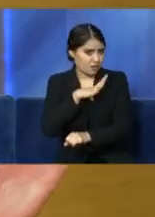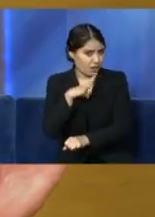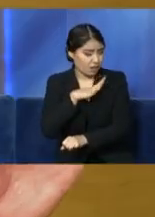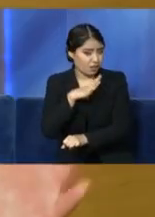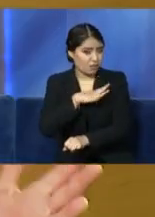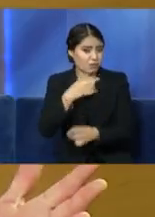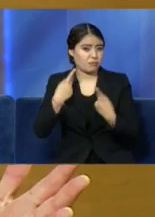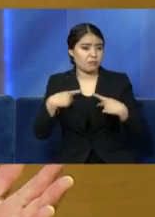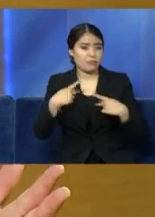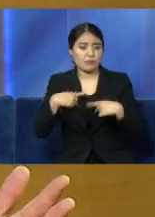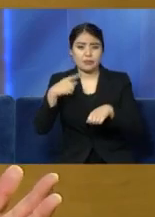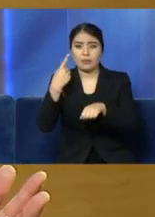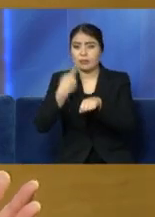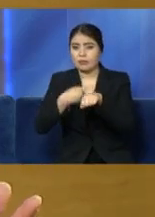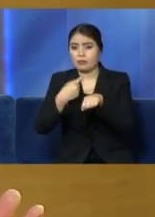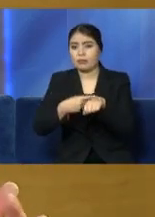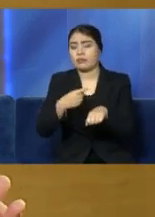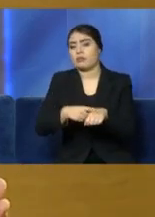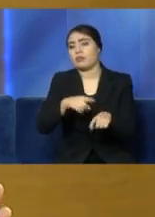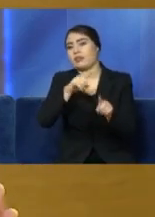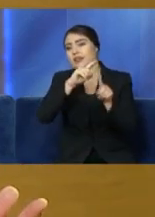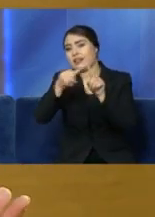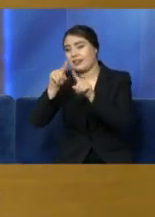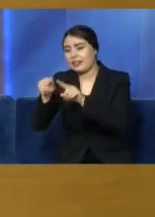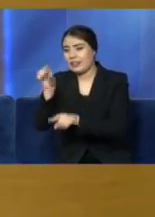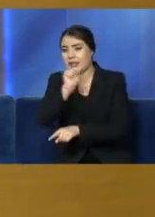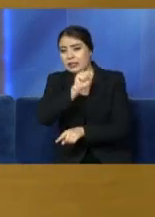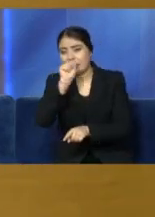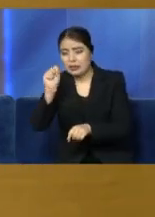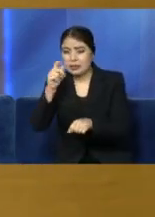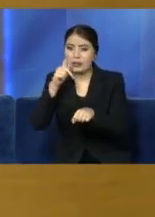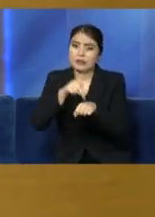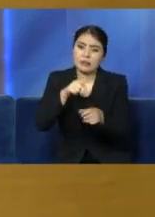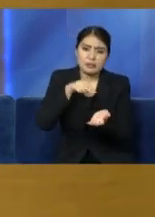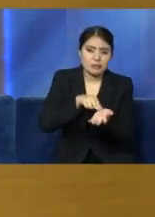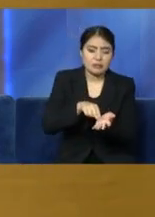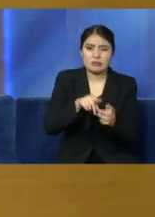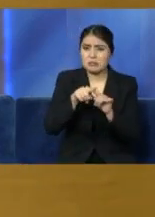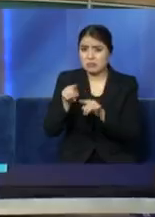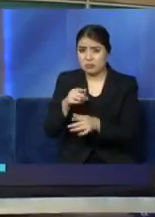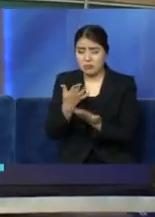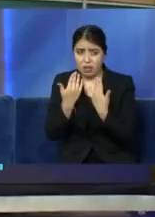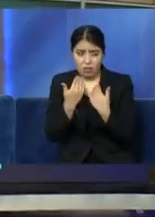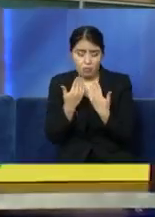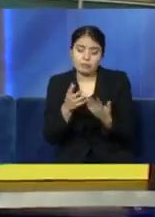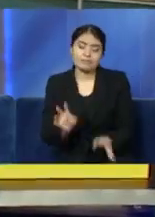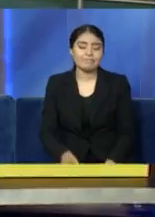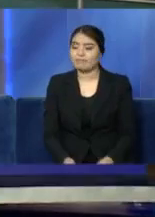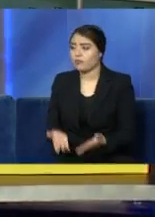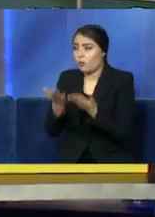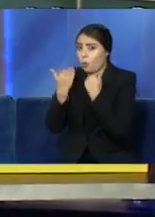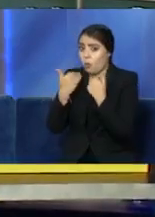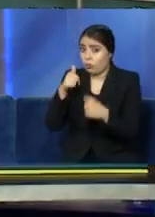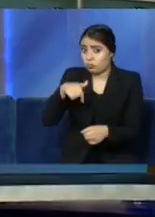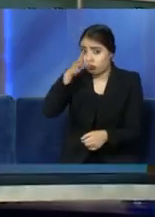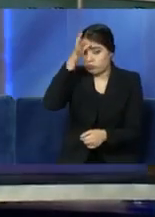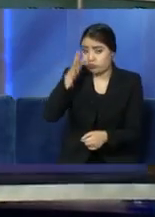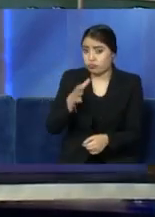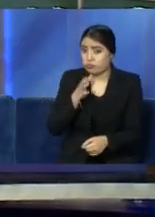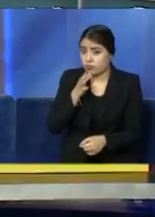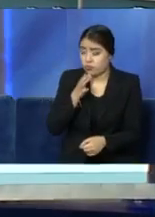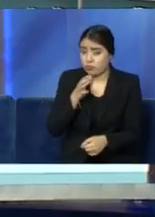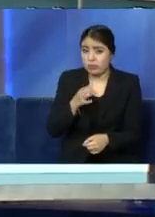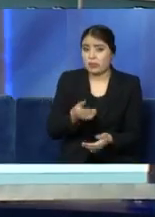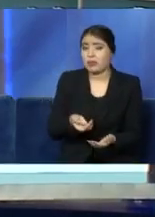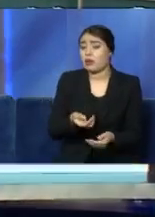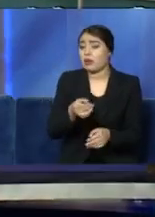Monclova, Saltillo, Piedras Negras... No, hasta ahorita no tenemos reportados casos nuevos. Coahuila es uno de los estados donde no